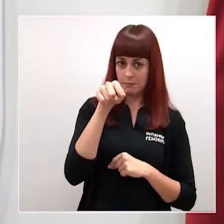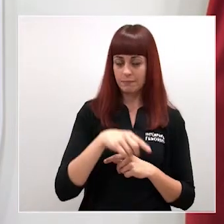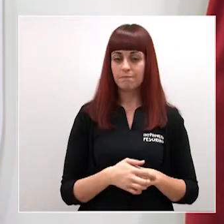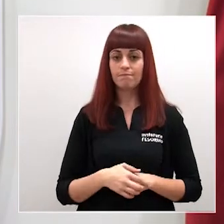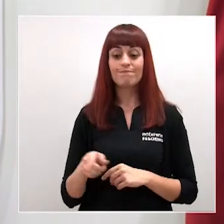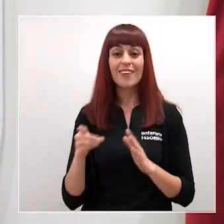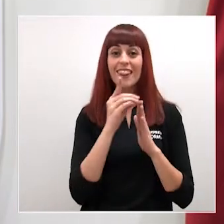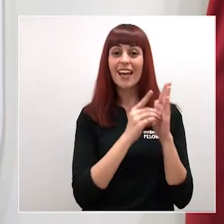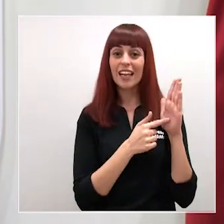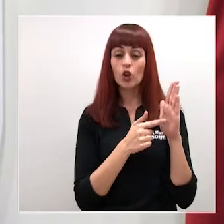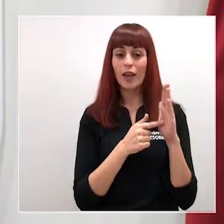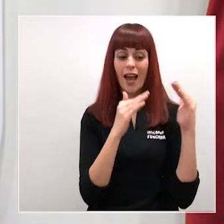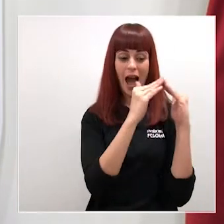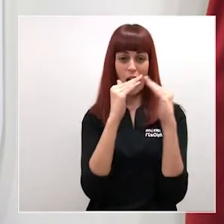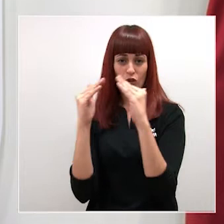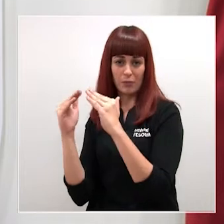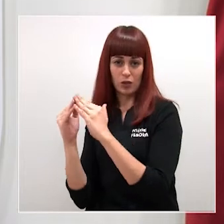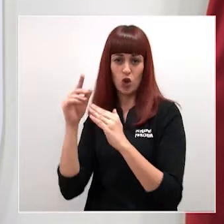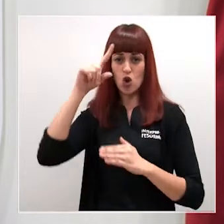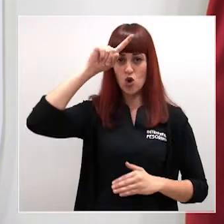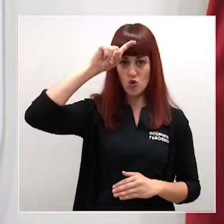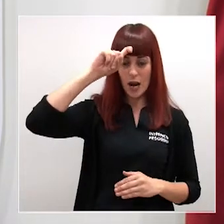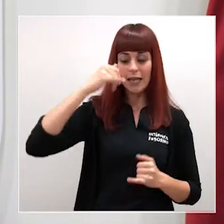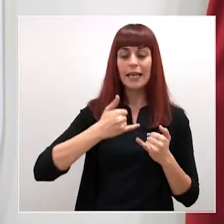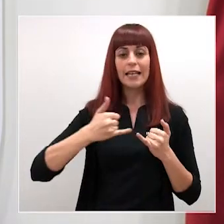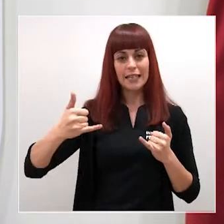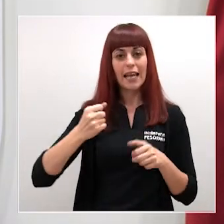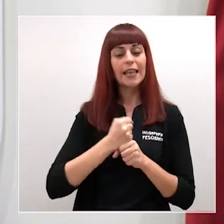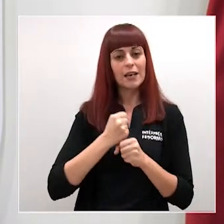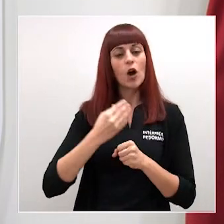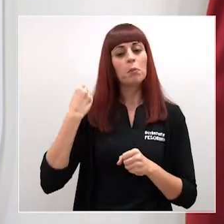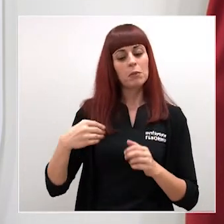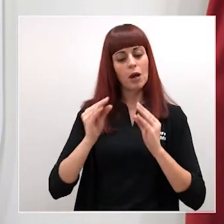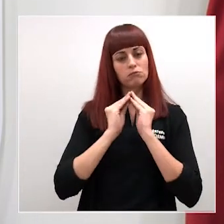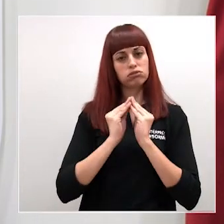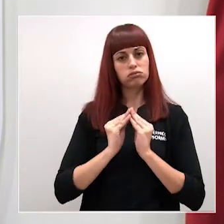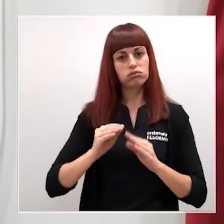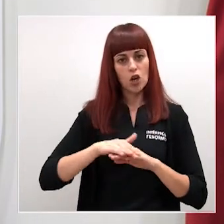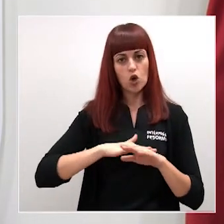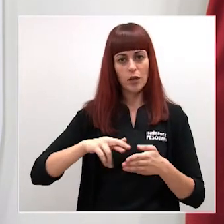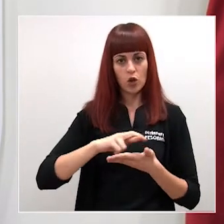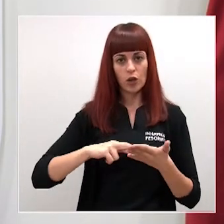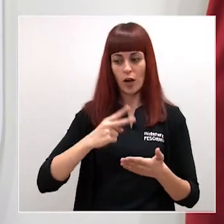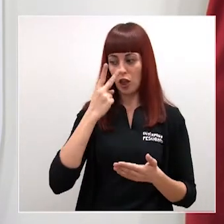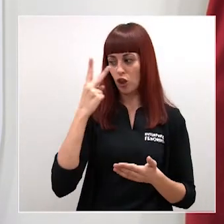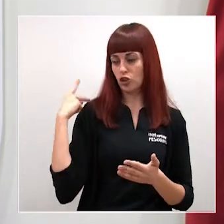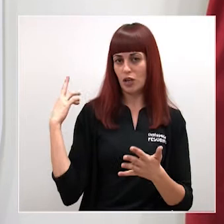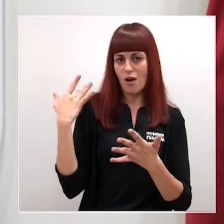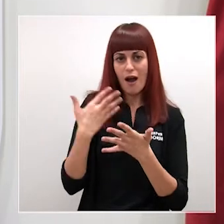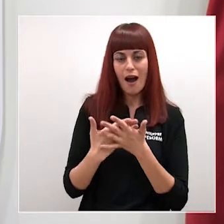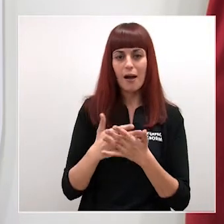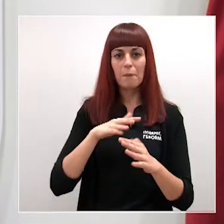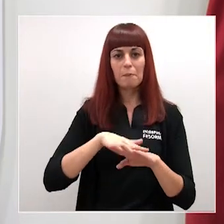alojamiento rurales forma parte de la línea de trabajo desarrollada por el Ejecutivo regional en los últimos dos años para la